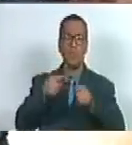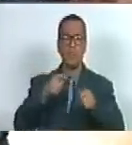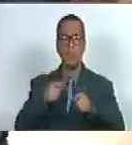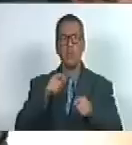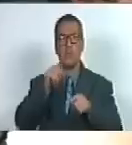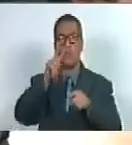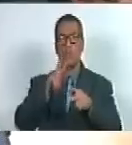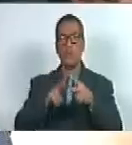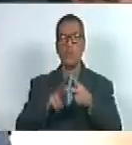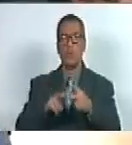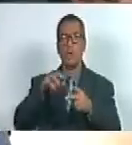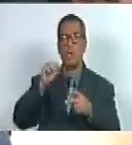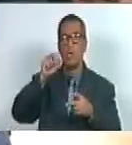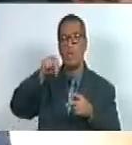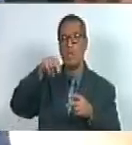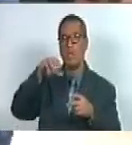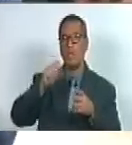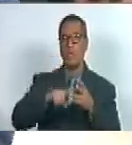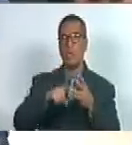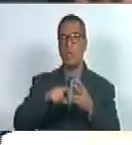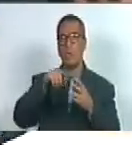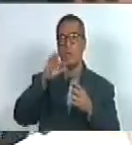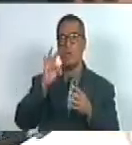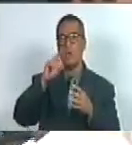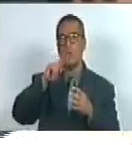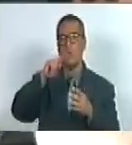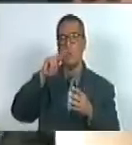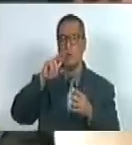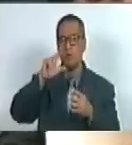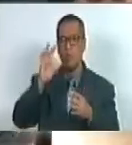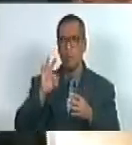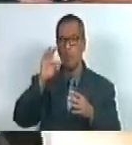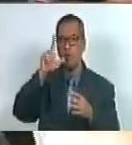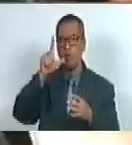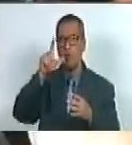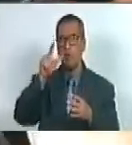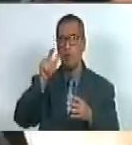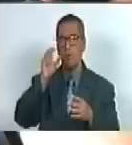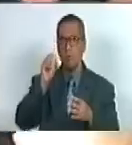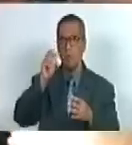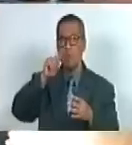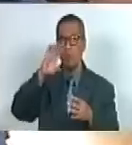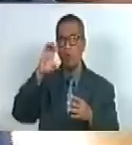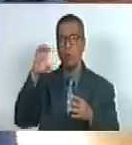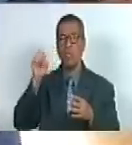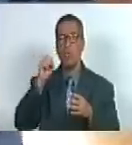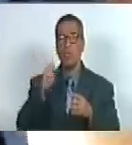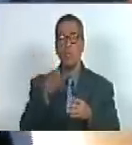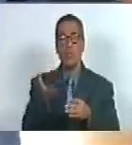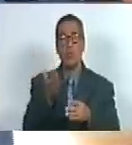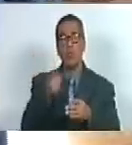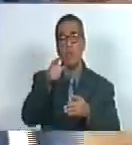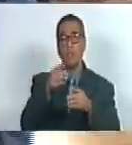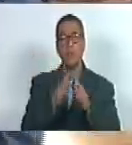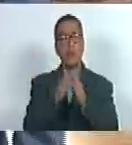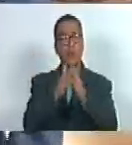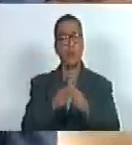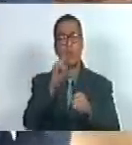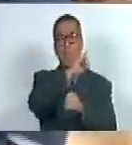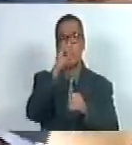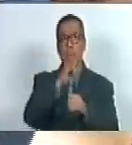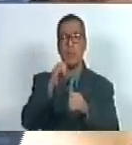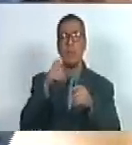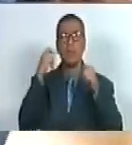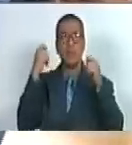dos restos la de Ana María Campos y Domitila Flores que fueron vitales en el diseño de la campaña del Zulia que es como se conoce